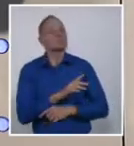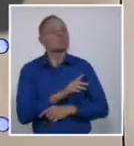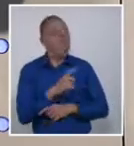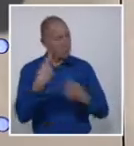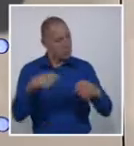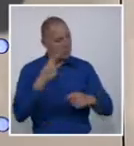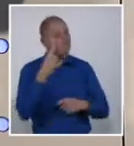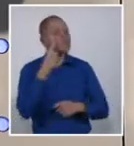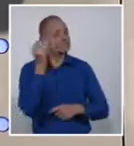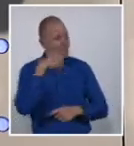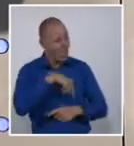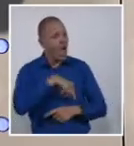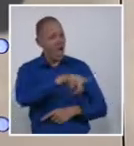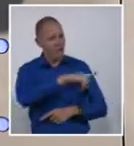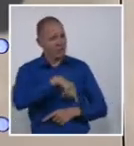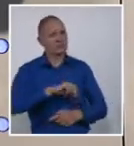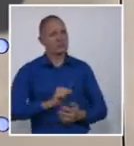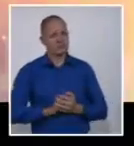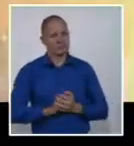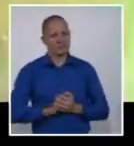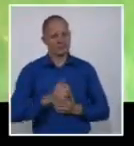Gracias por su amable atención.